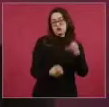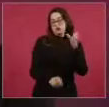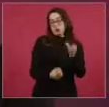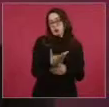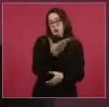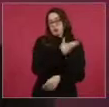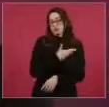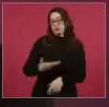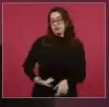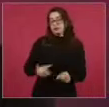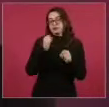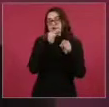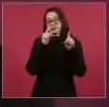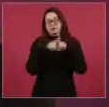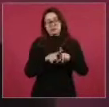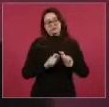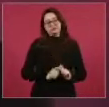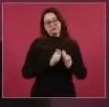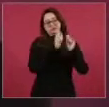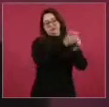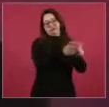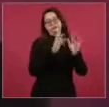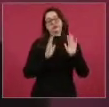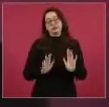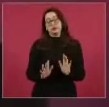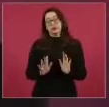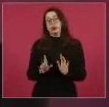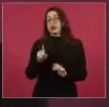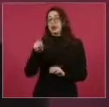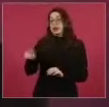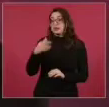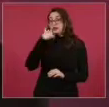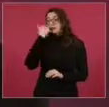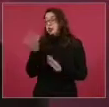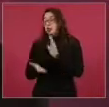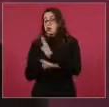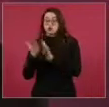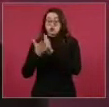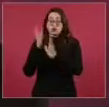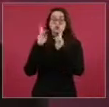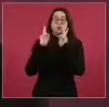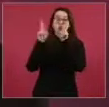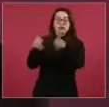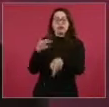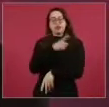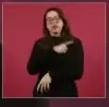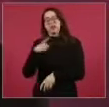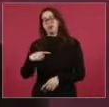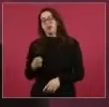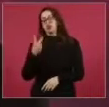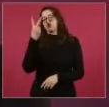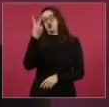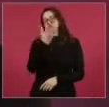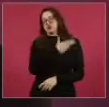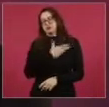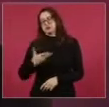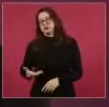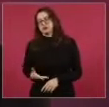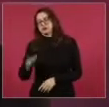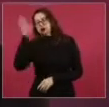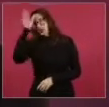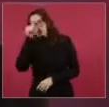la creación de un puente, de una aduana del presidente de Estados Unidos. Pero sí se van a